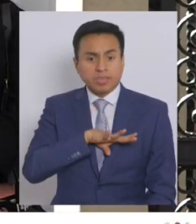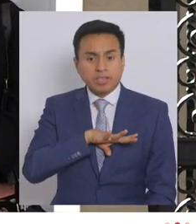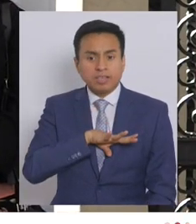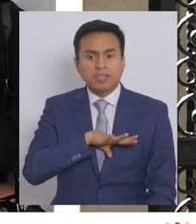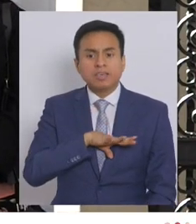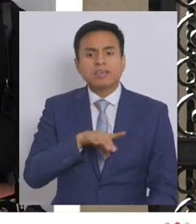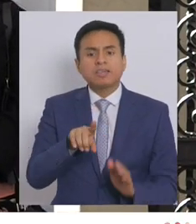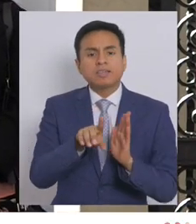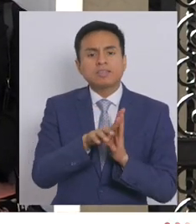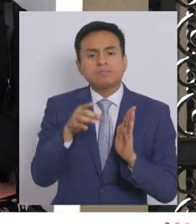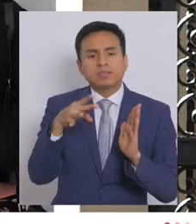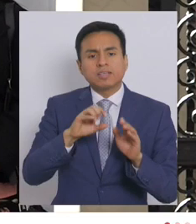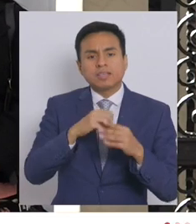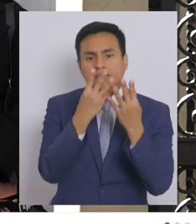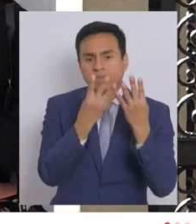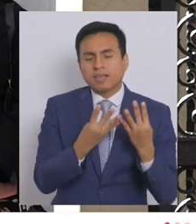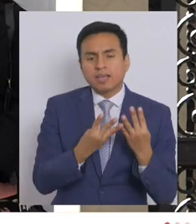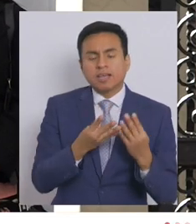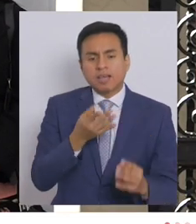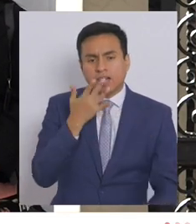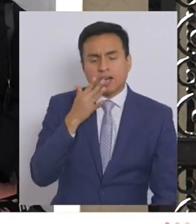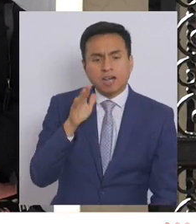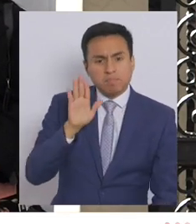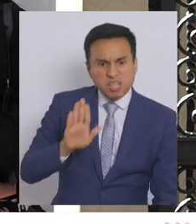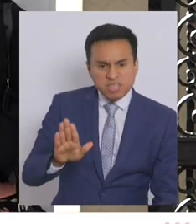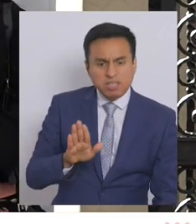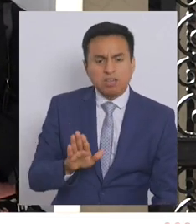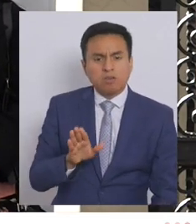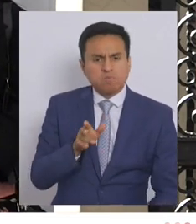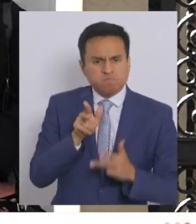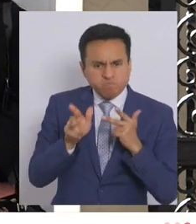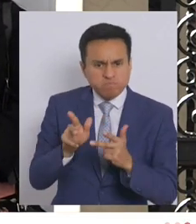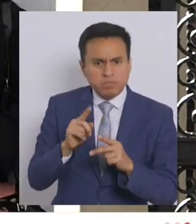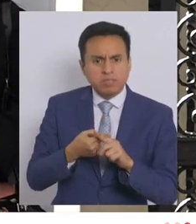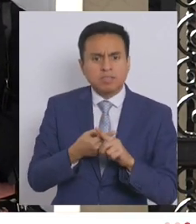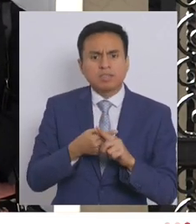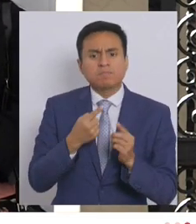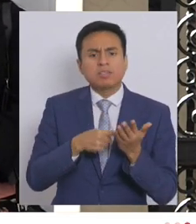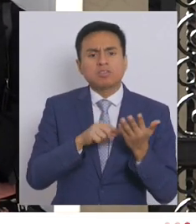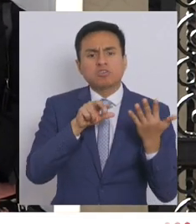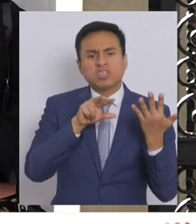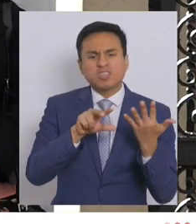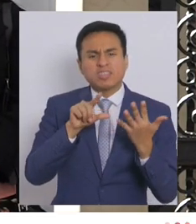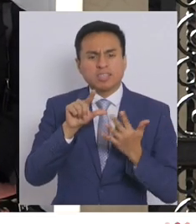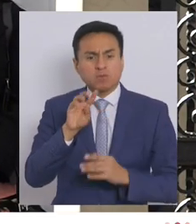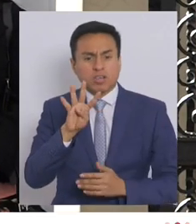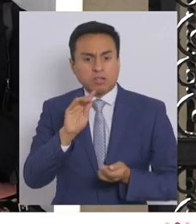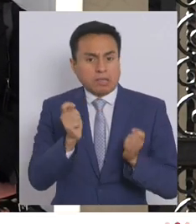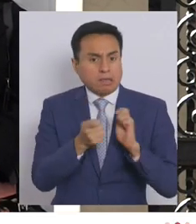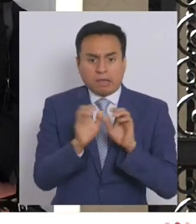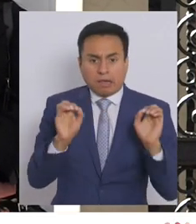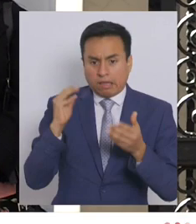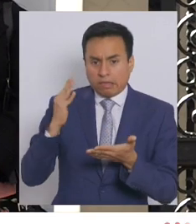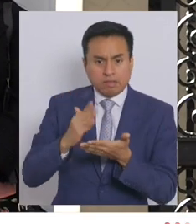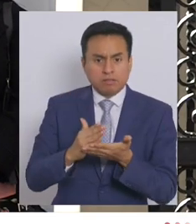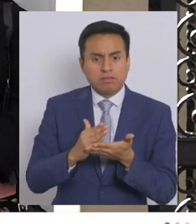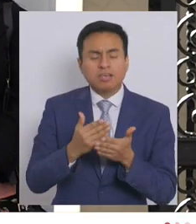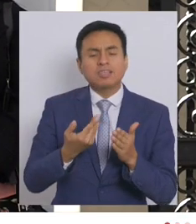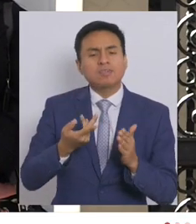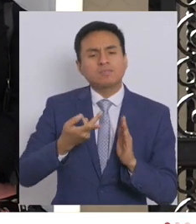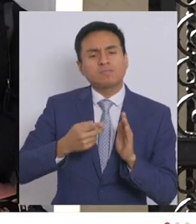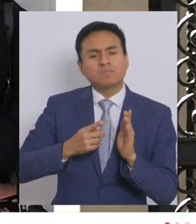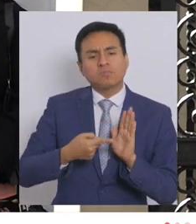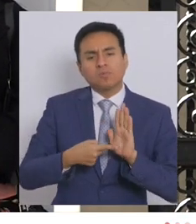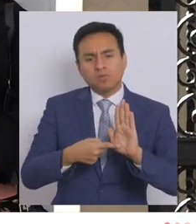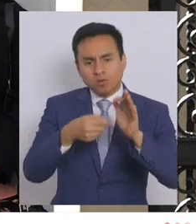tipos penales de amenaza y coacción no han sufrido cambios significativos desde el año 1874, cuando se promulgó el Código Penal.